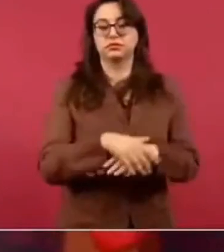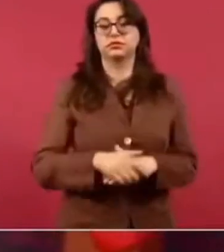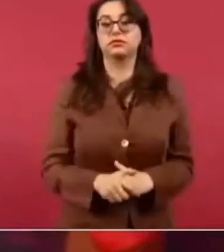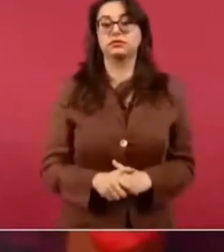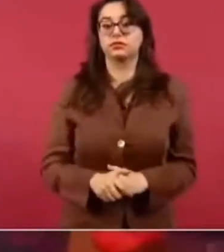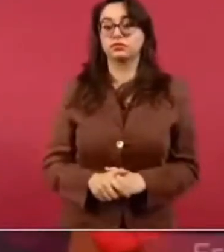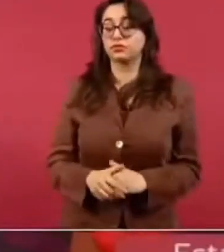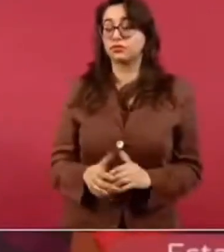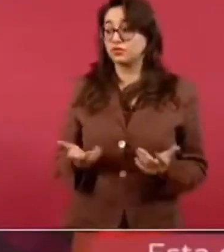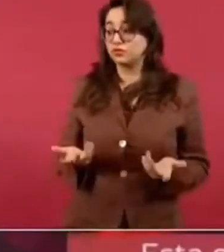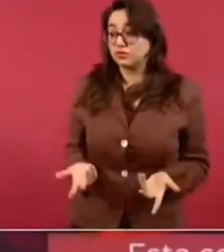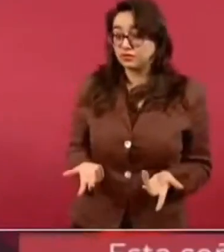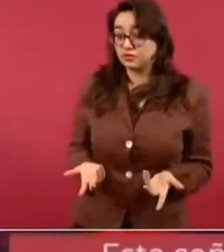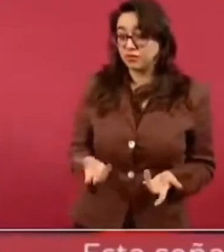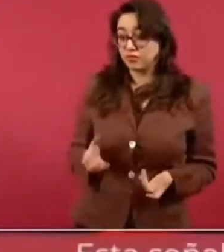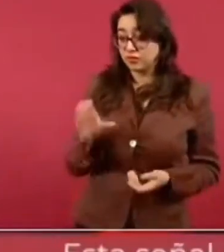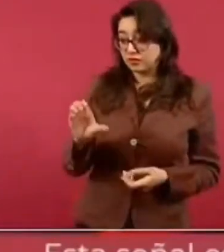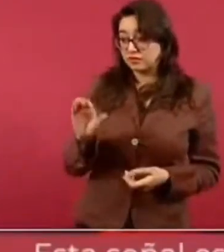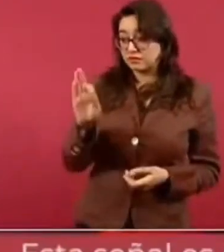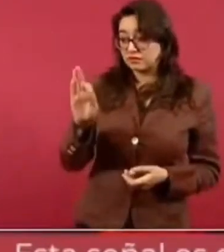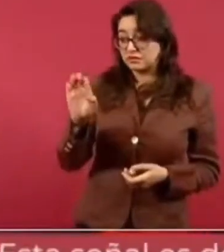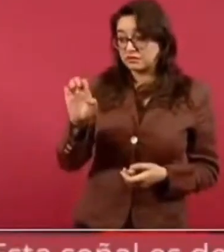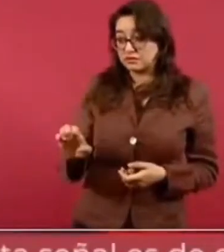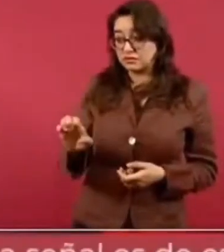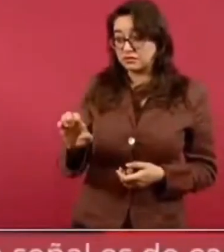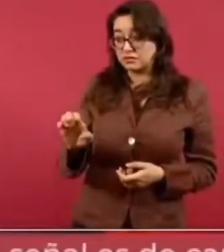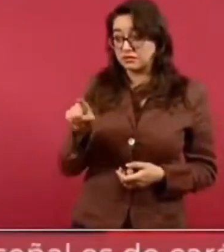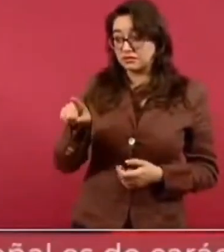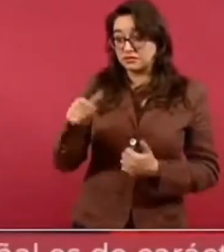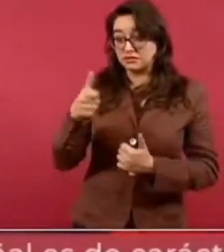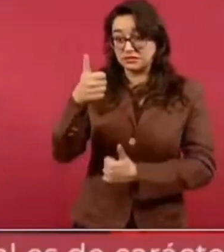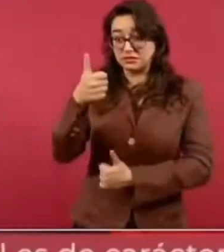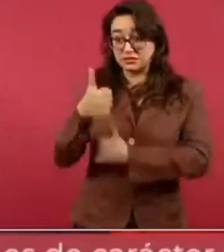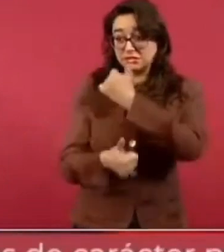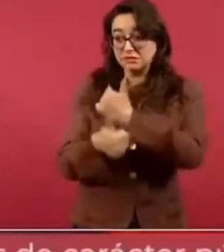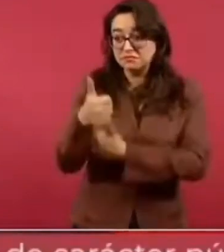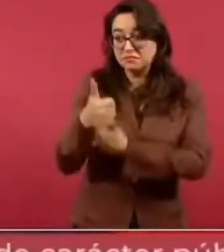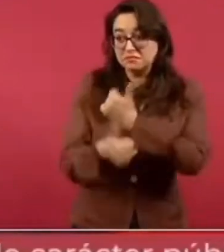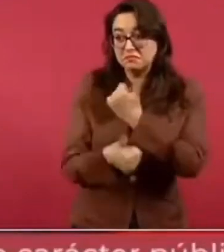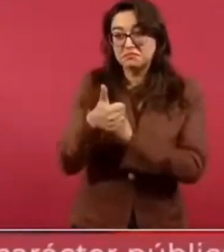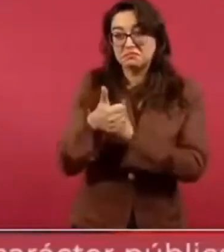de que hay una nueva circunstancia